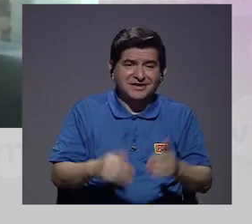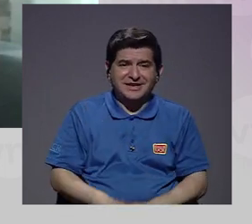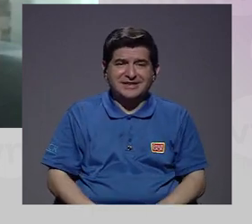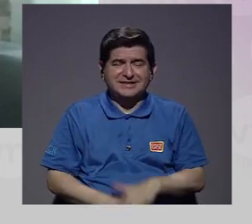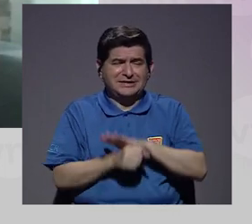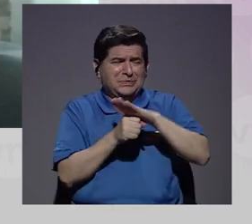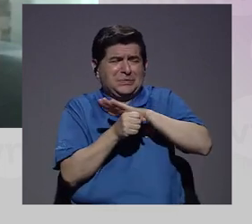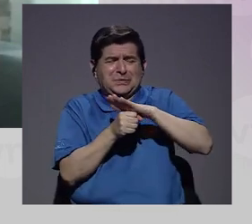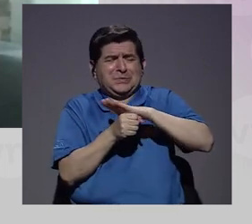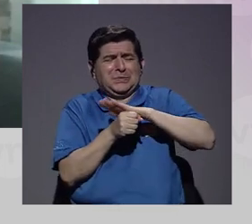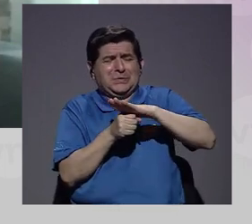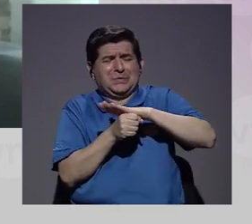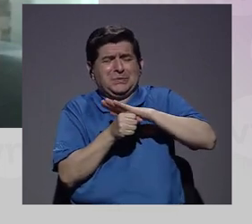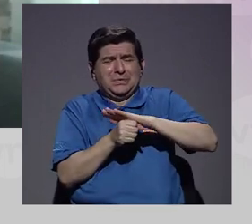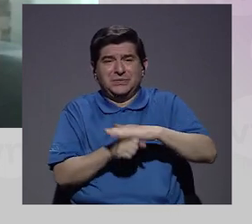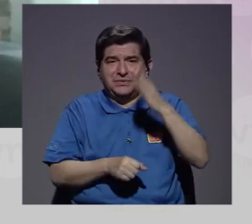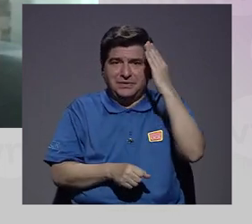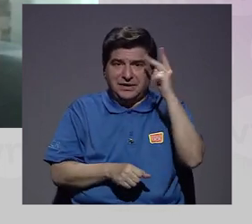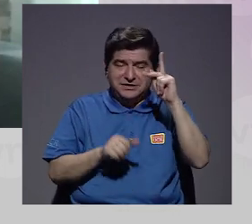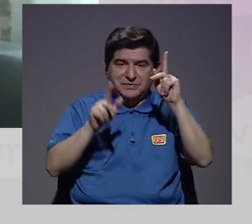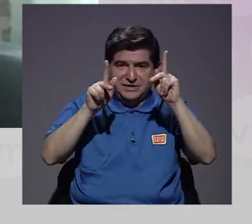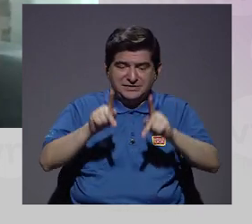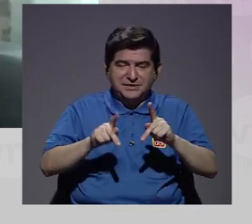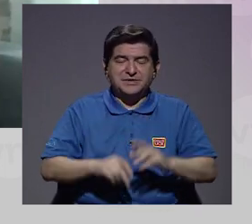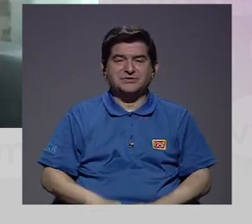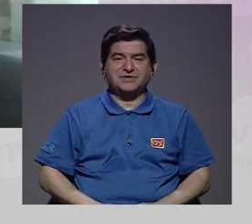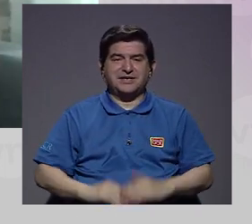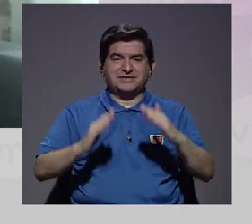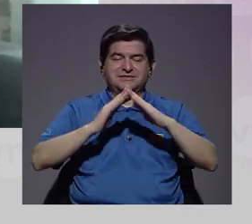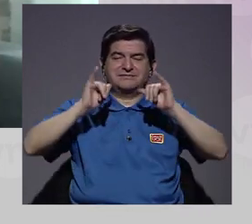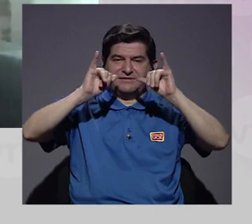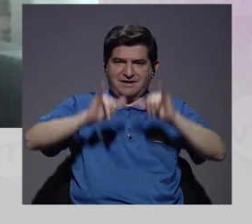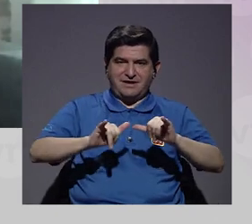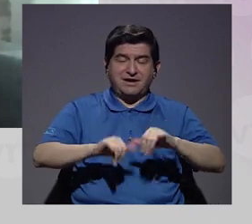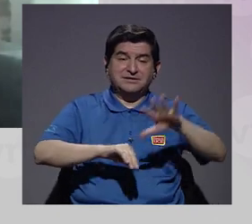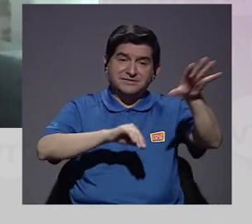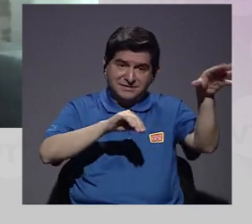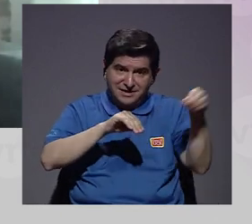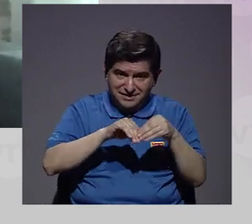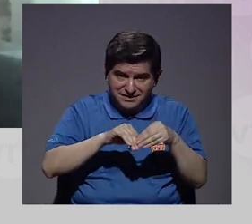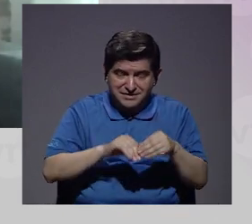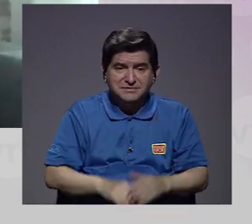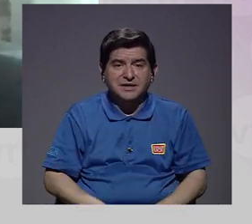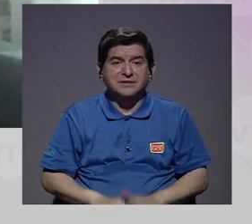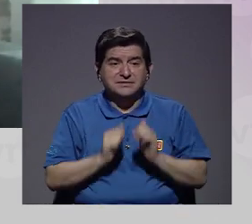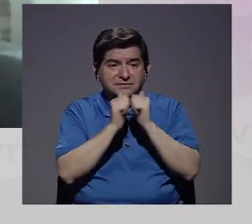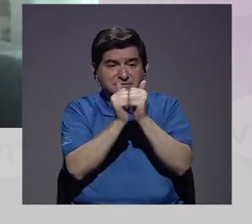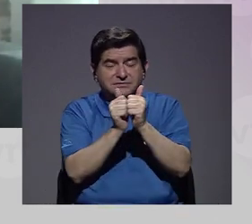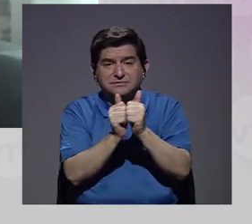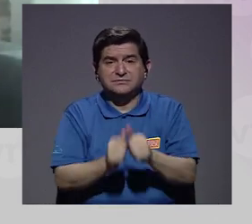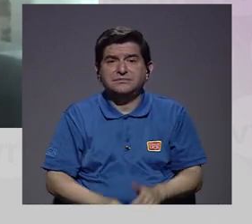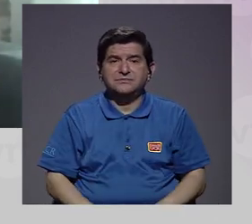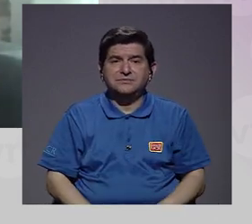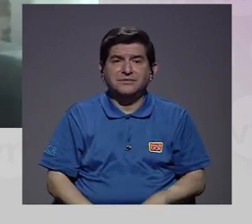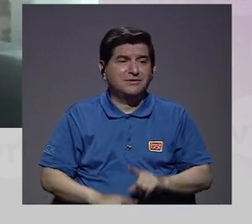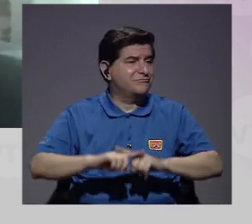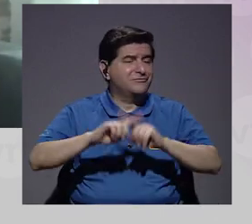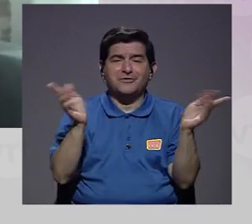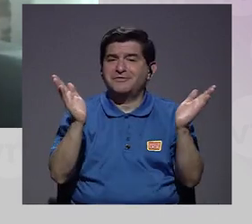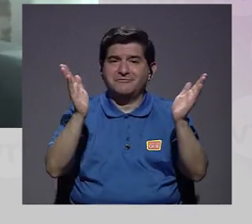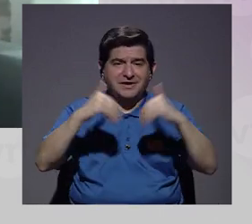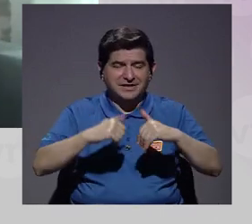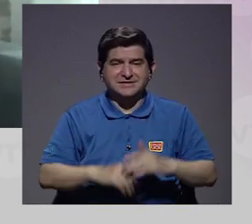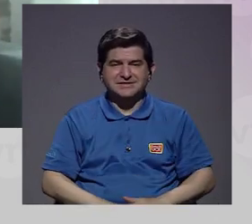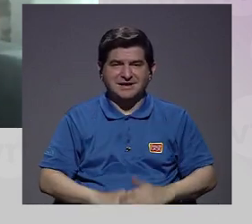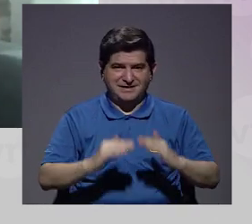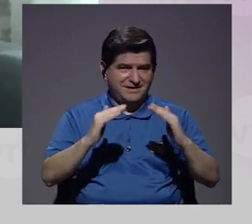que saturan, que pueden saturar la vivencia de estar en la casa. Y estar en la casa, además, Gabriela, está acompañado de que no se